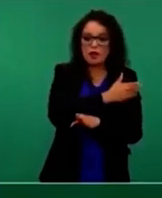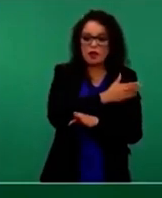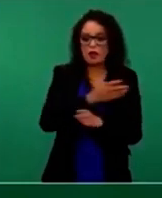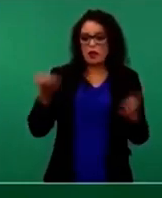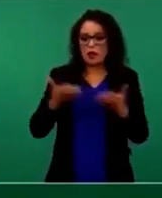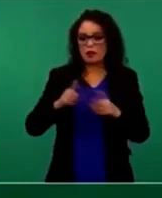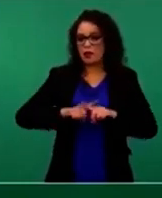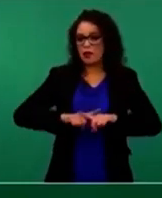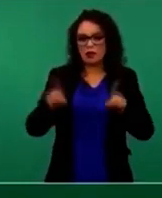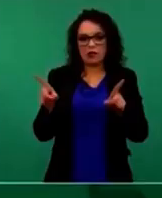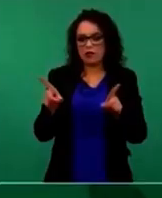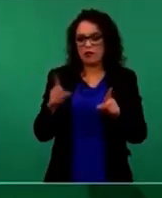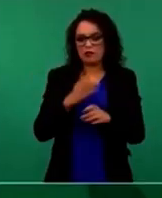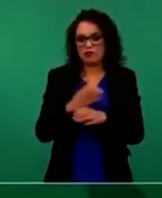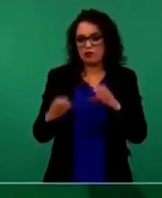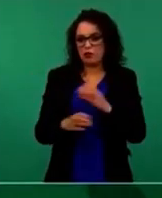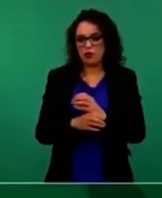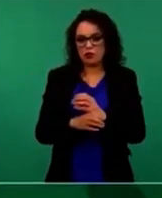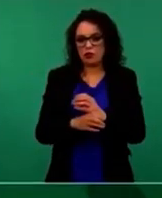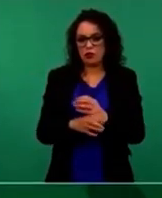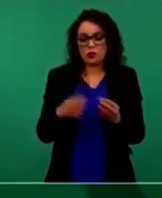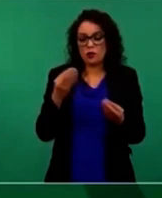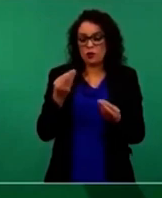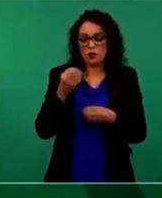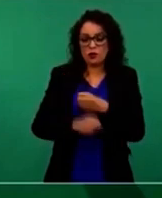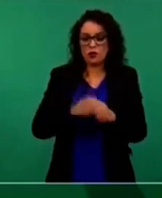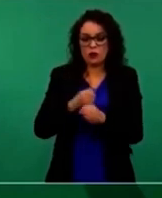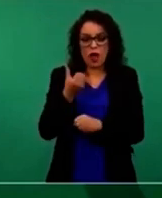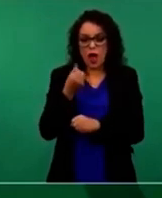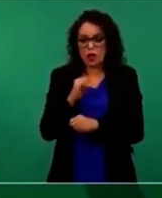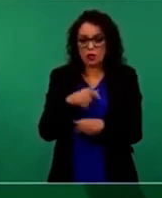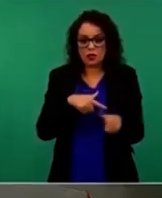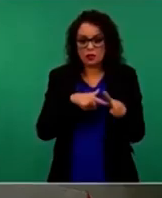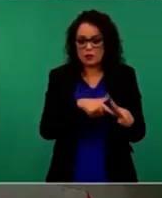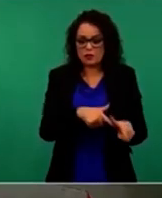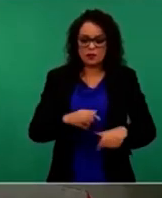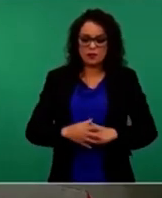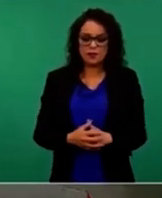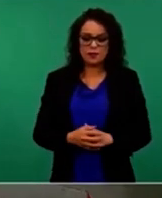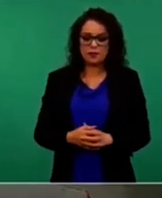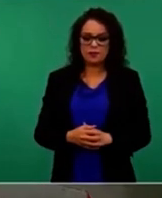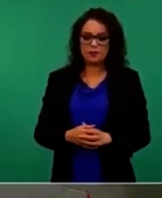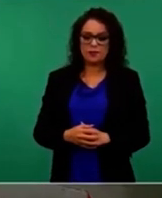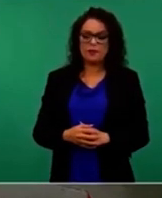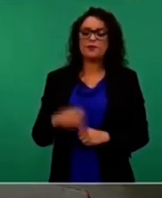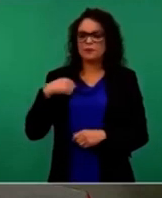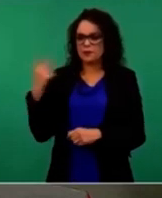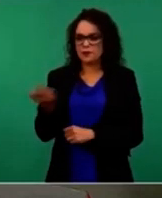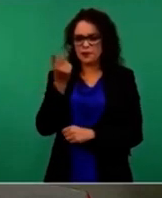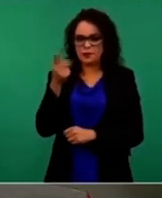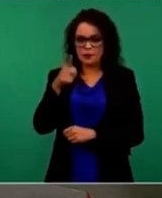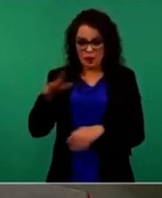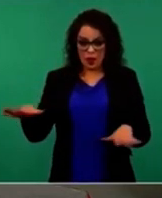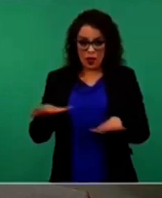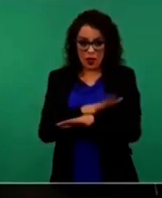durante muchos años. Presidente, ¿no va a aceptar que haya cambios a esta propuesta ni